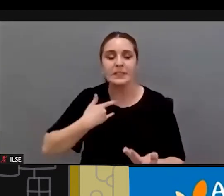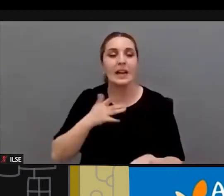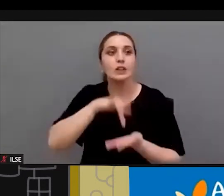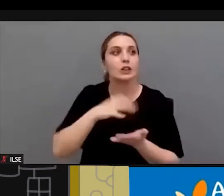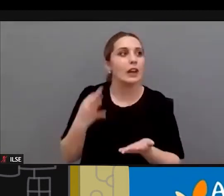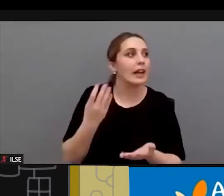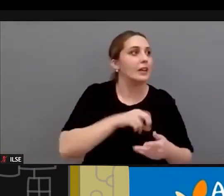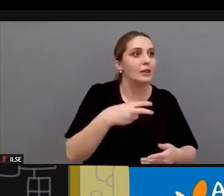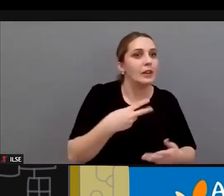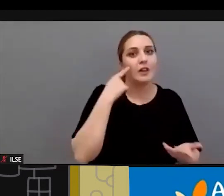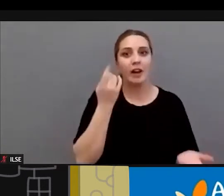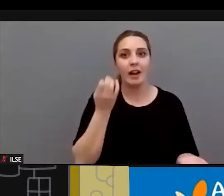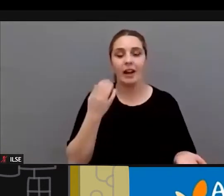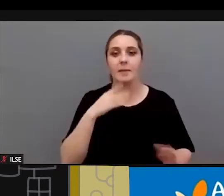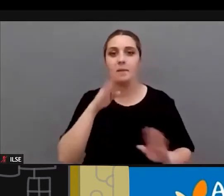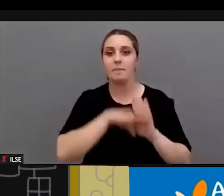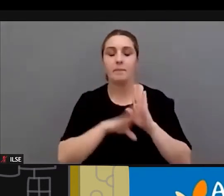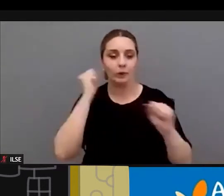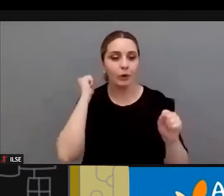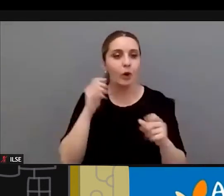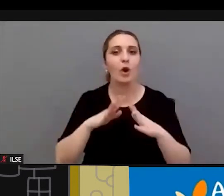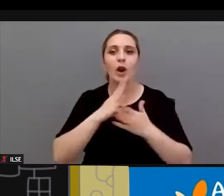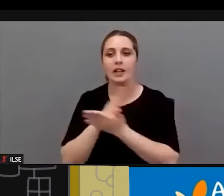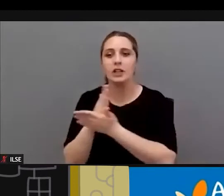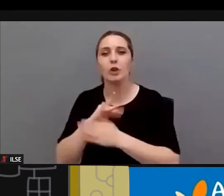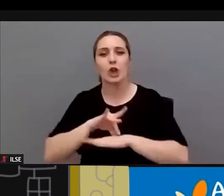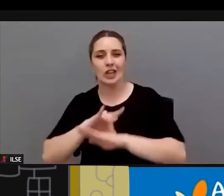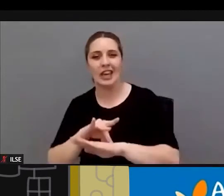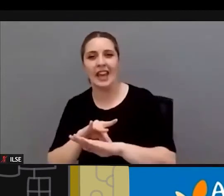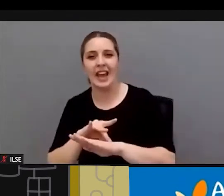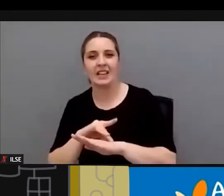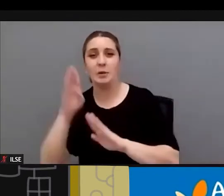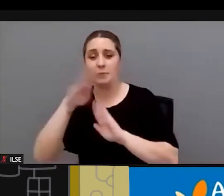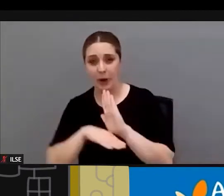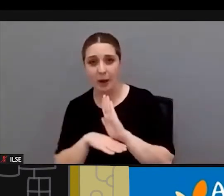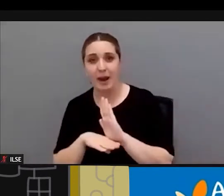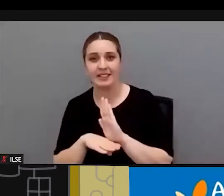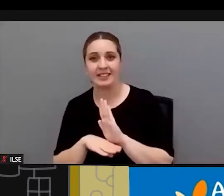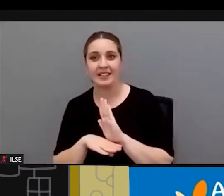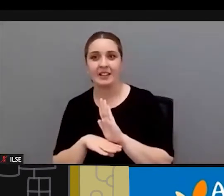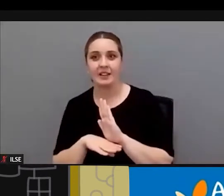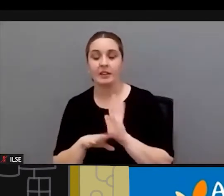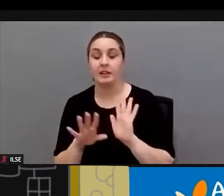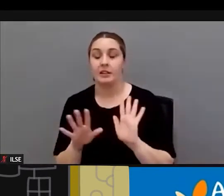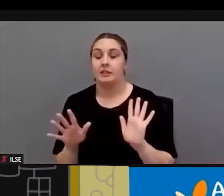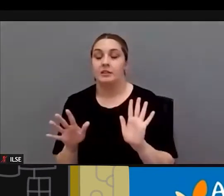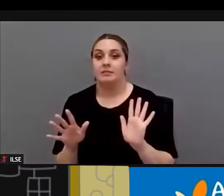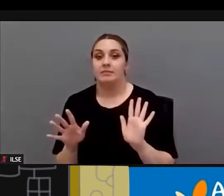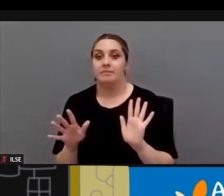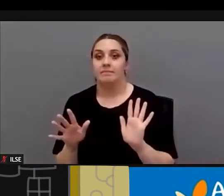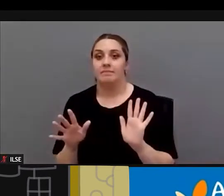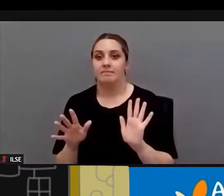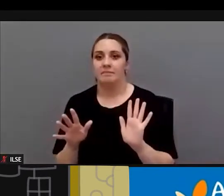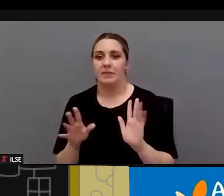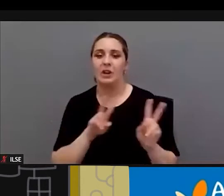dando resultado al día de los protocolos de los estudios de las guías de los programas pero hay una alguna